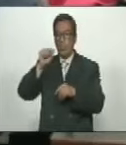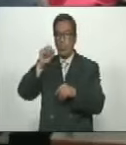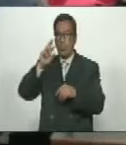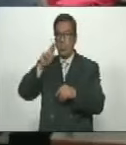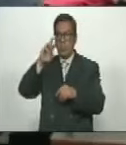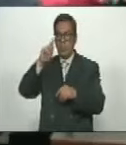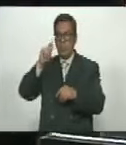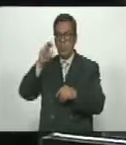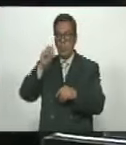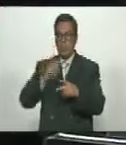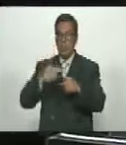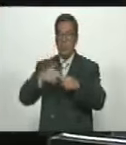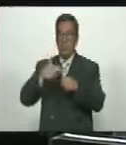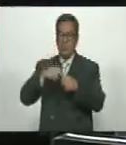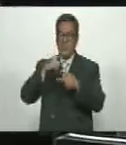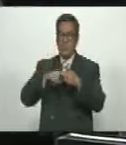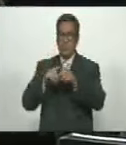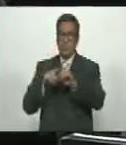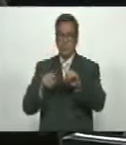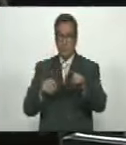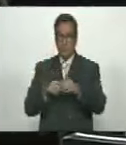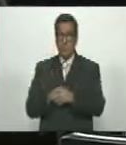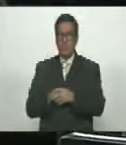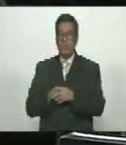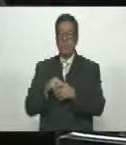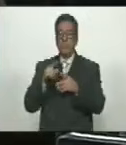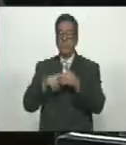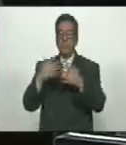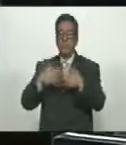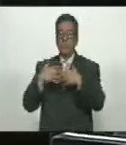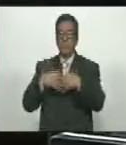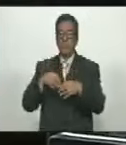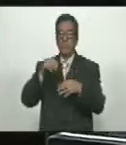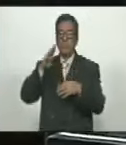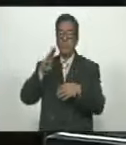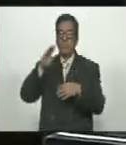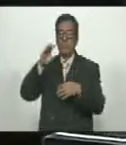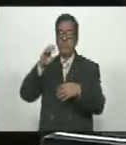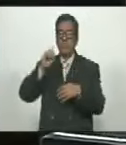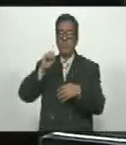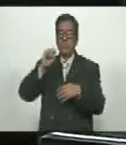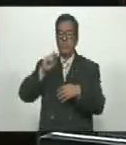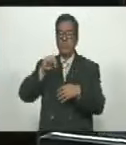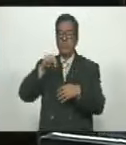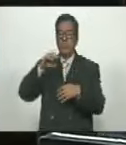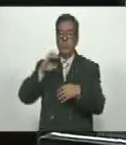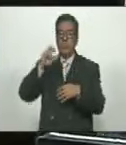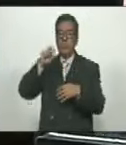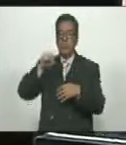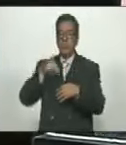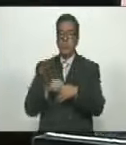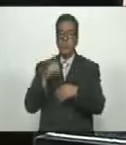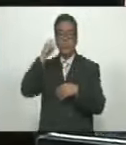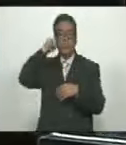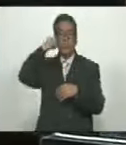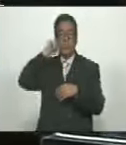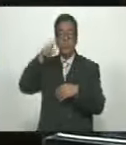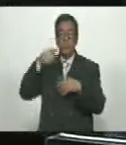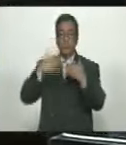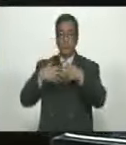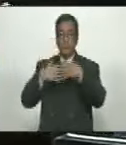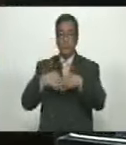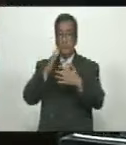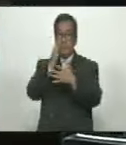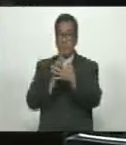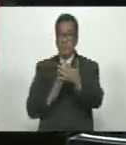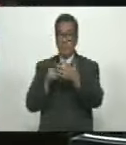y para la empresa Petro Boscan recordemos que son empresas